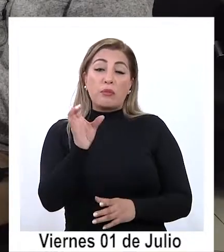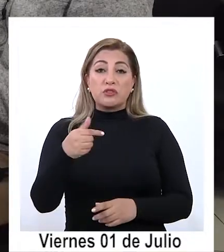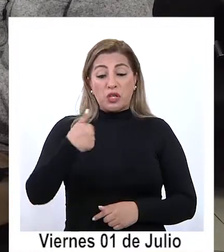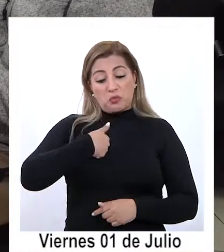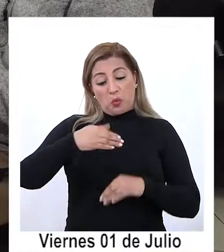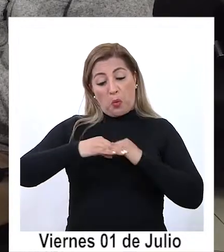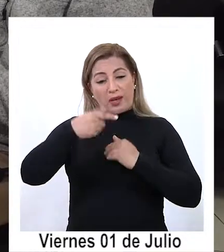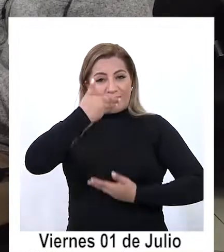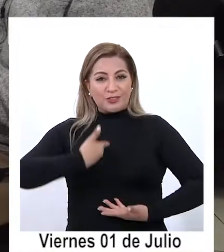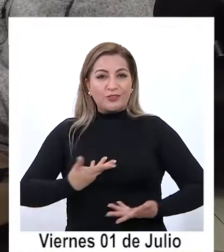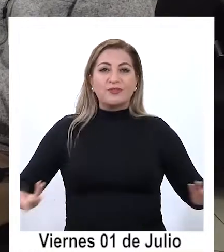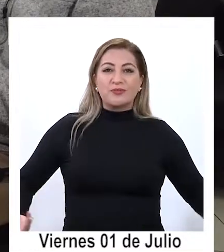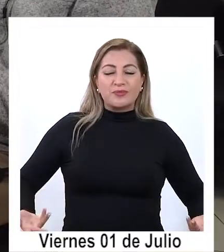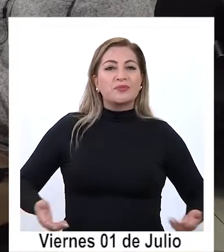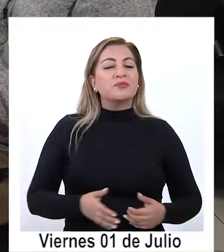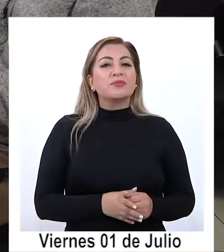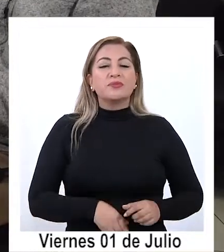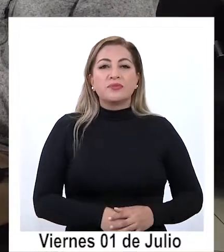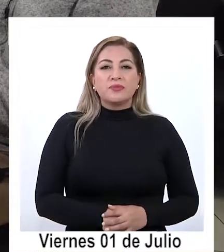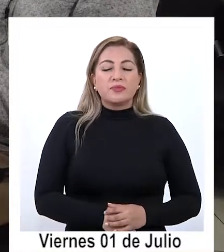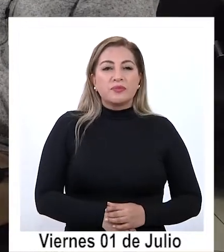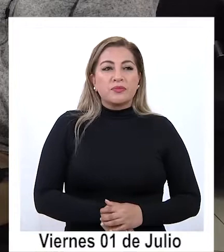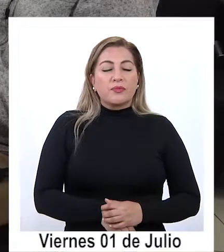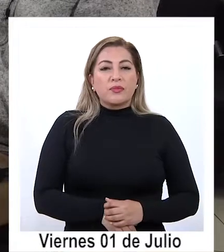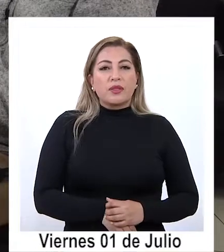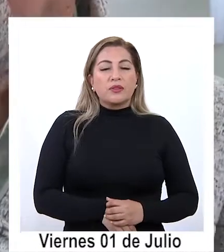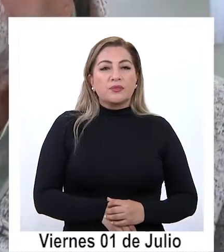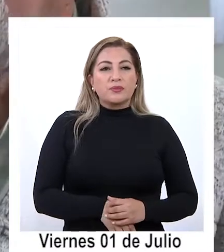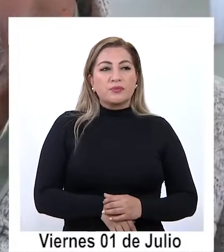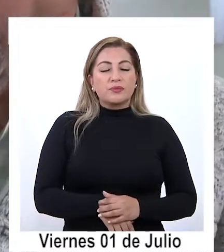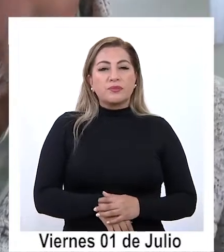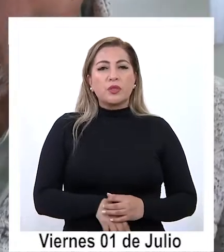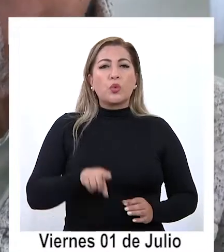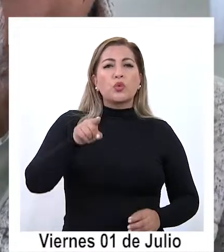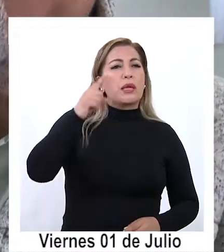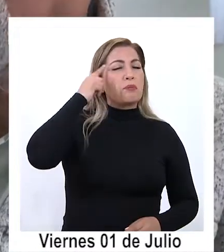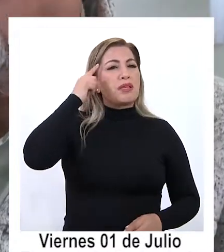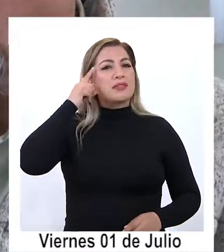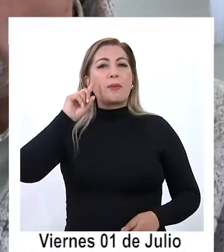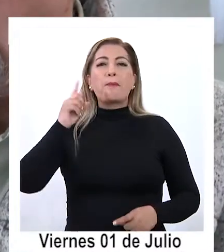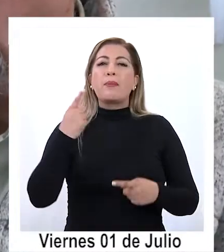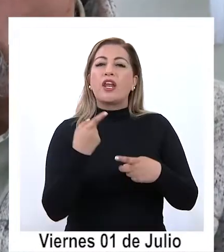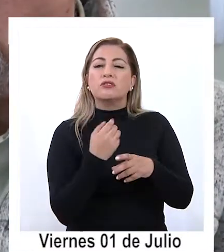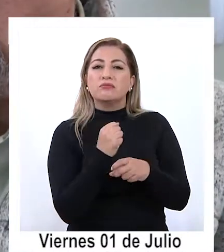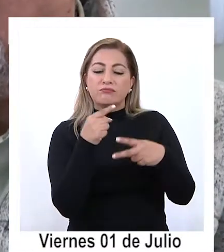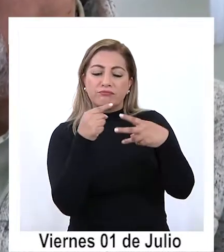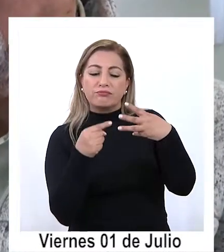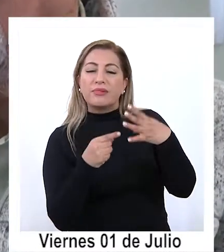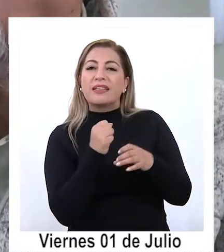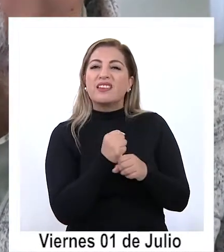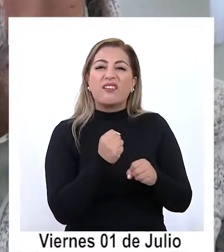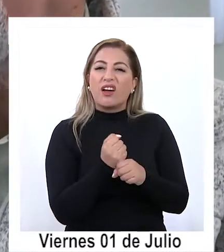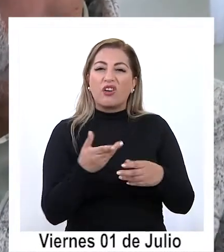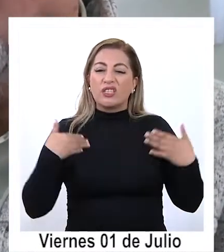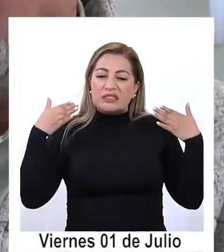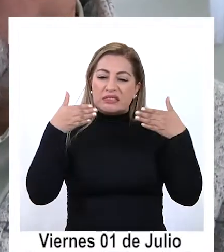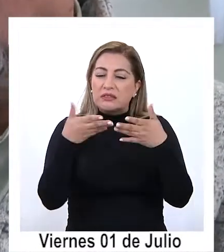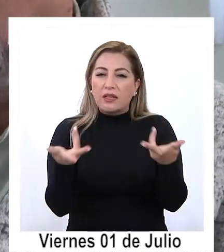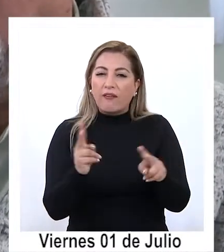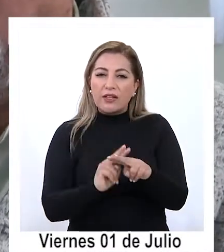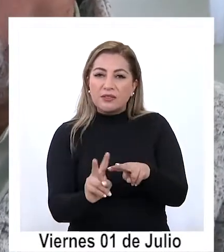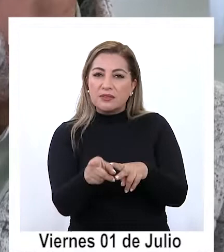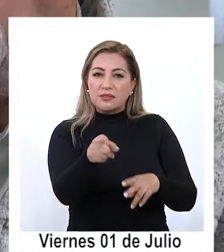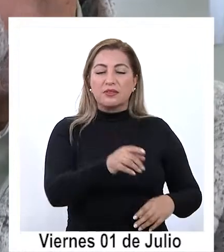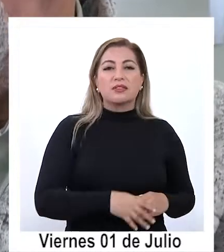como yo ¿por dónde diría usted que van a ser o cuáles van a ser las principales líneas de trabajo? ¿en qué se va a concretar eso?